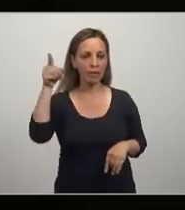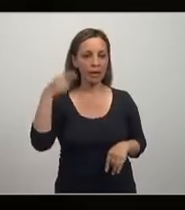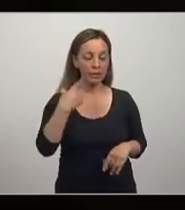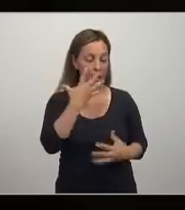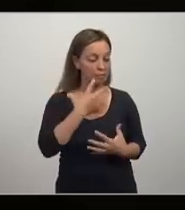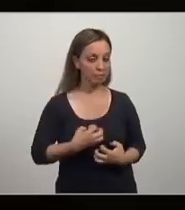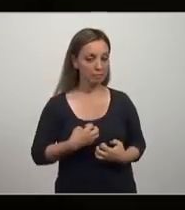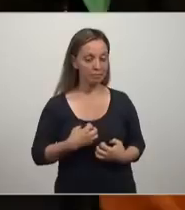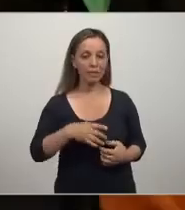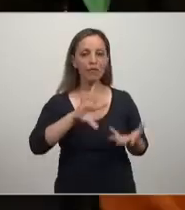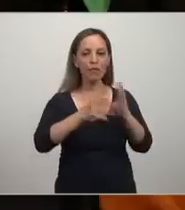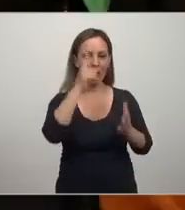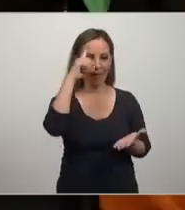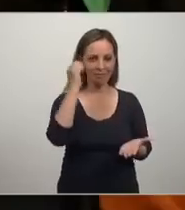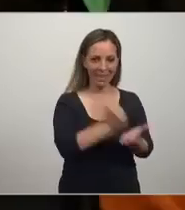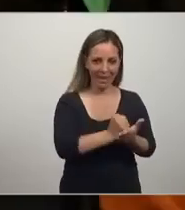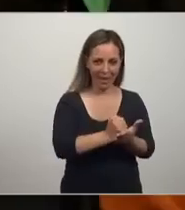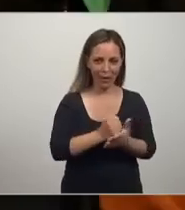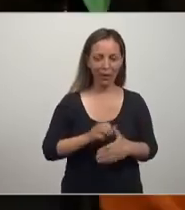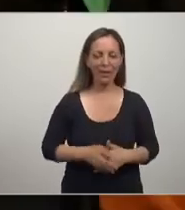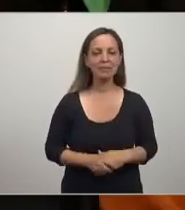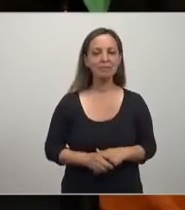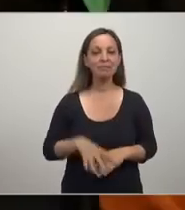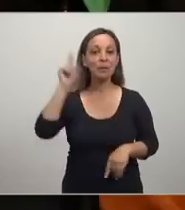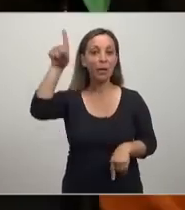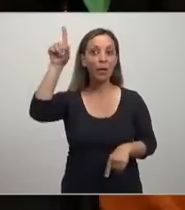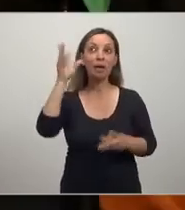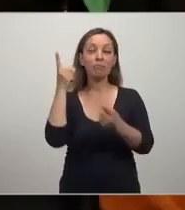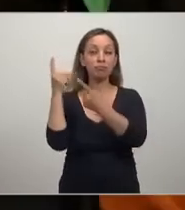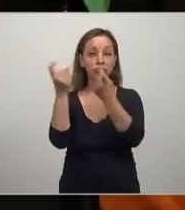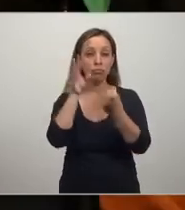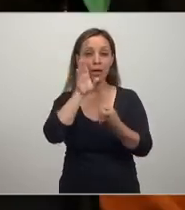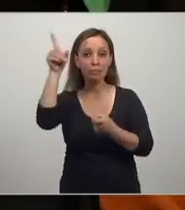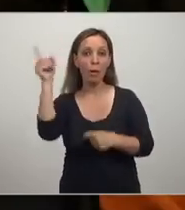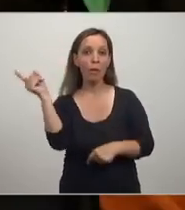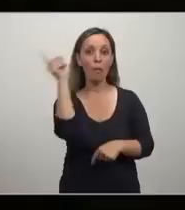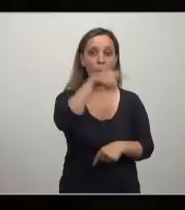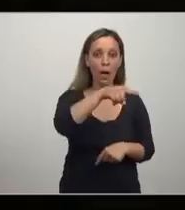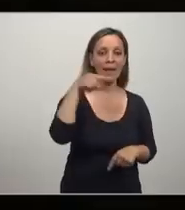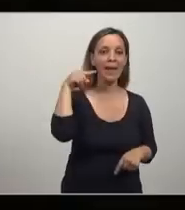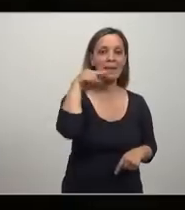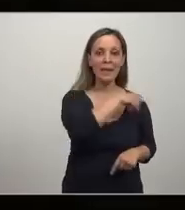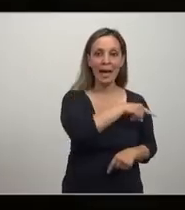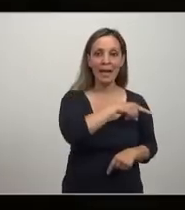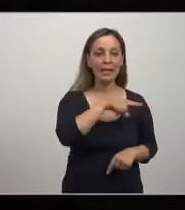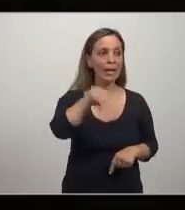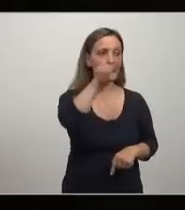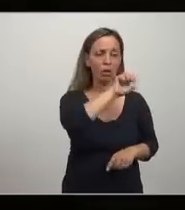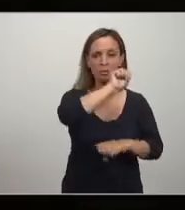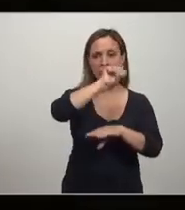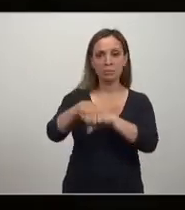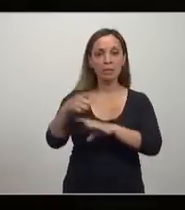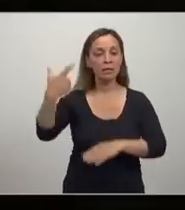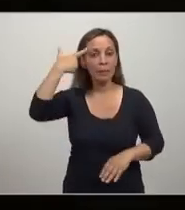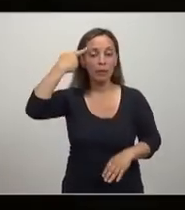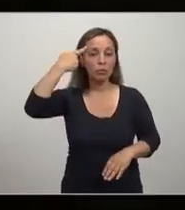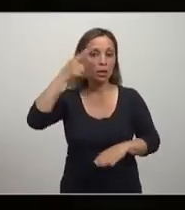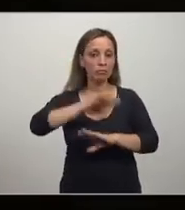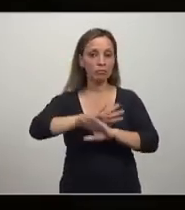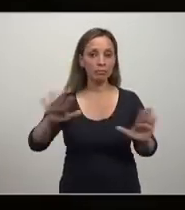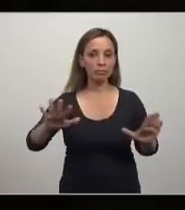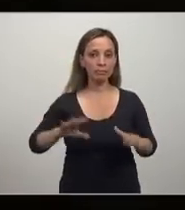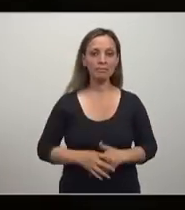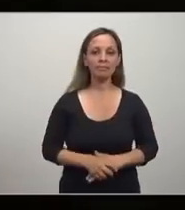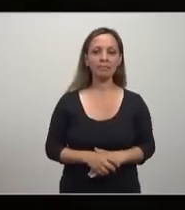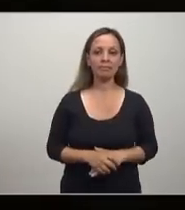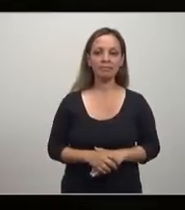deprimí porque como anécdota, Freddy Leeds regresa a su patria, Alemania, y en su desesperación de que nadie le hace caso, se pegó un tiro y como a los 59 años, mira.